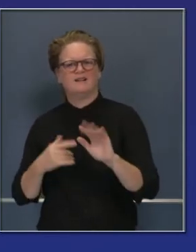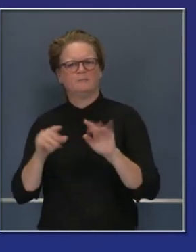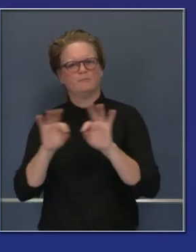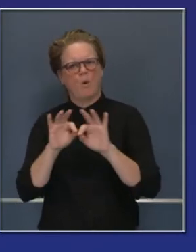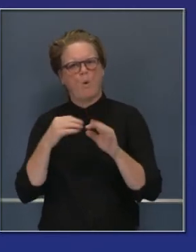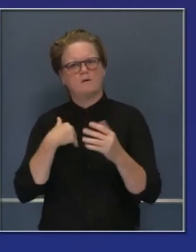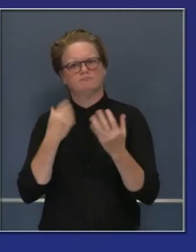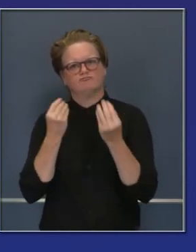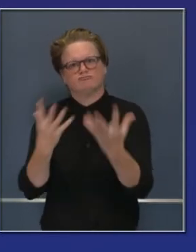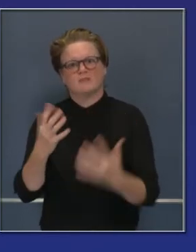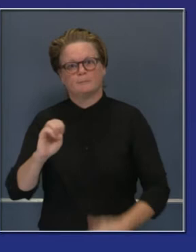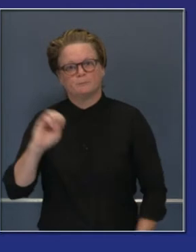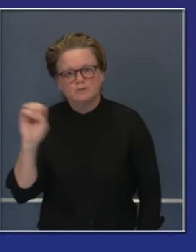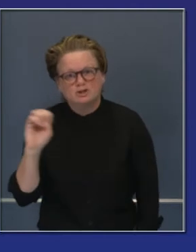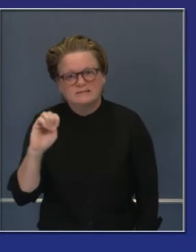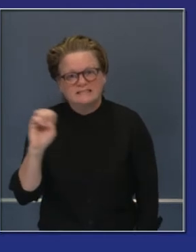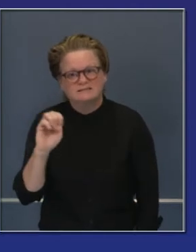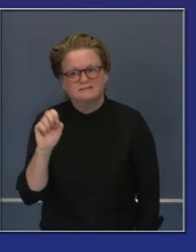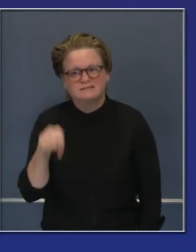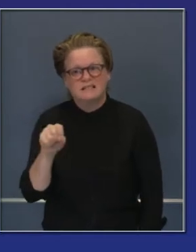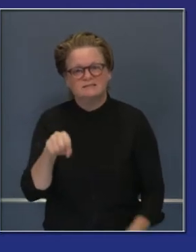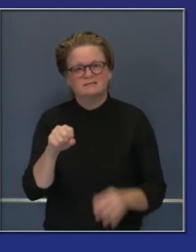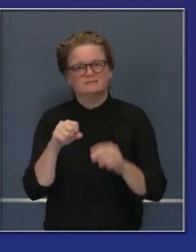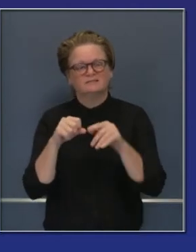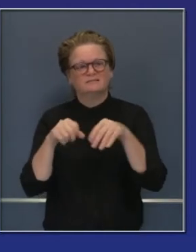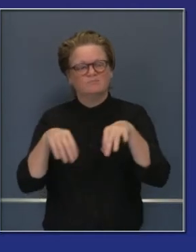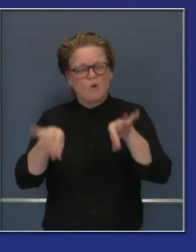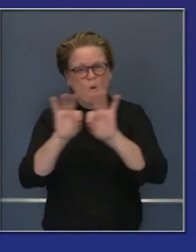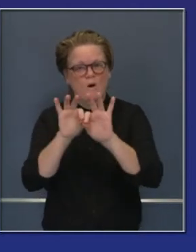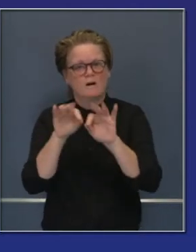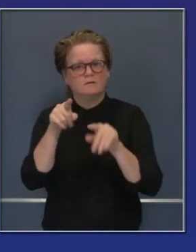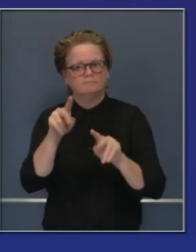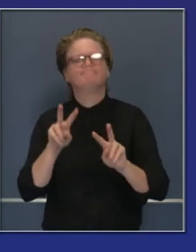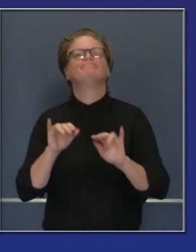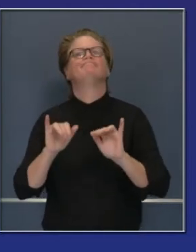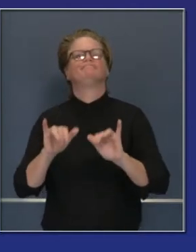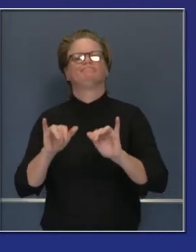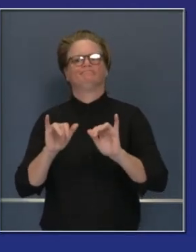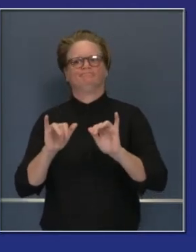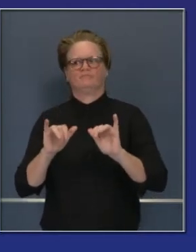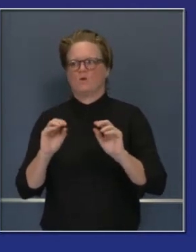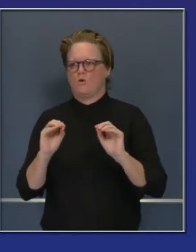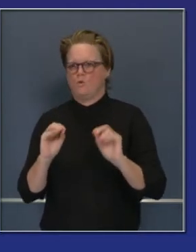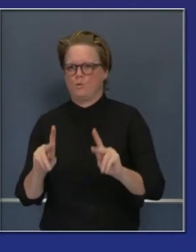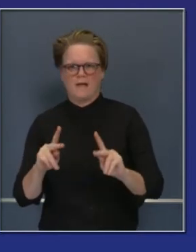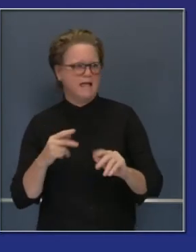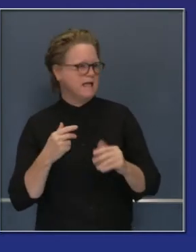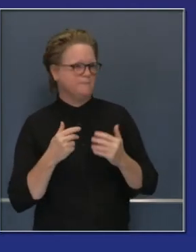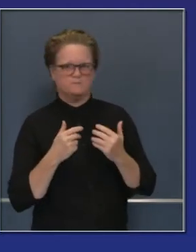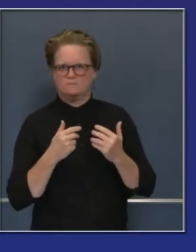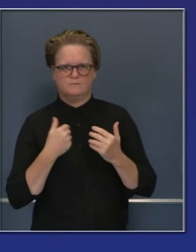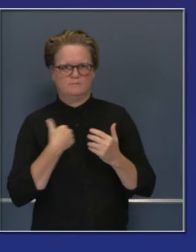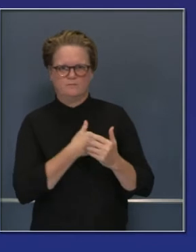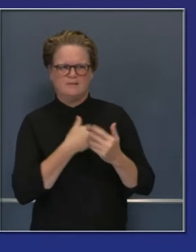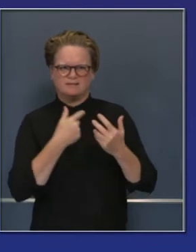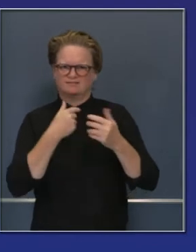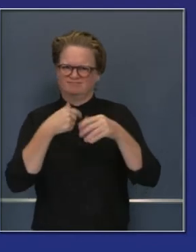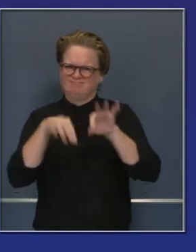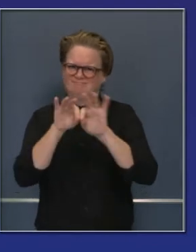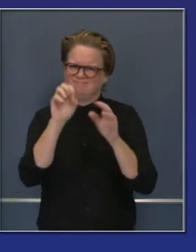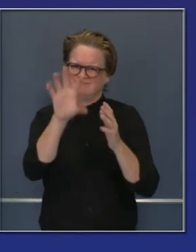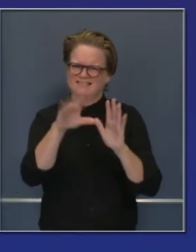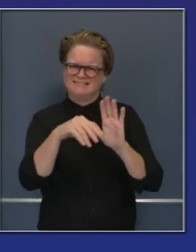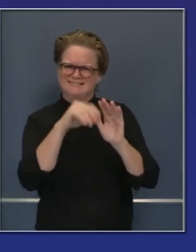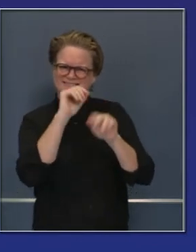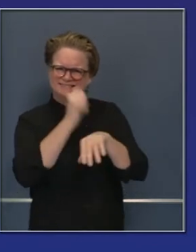proactiva, con nuestro plan de niveles que desplazamos. Están funcionando